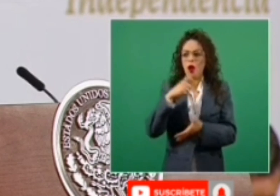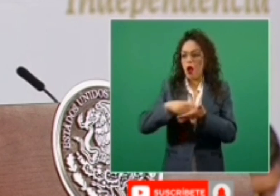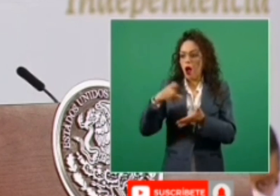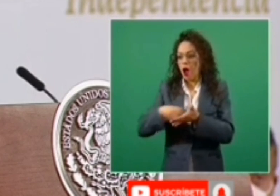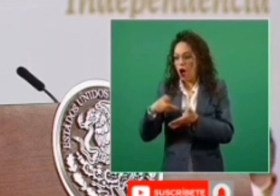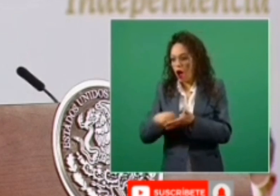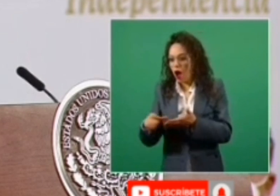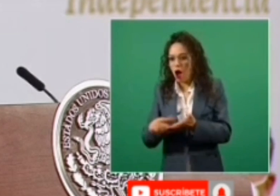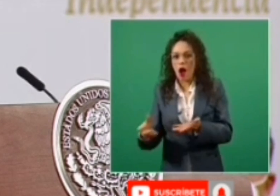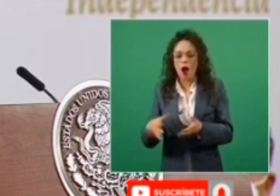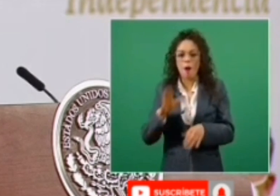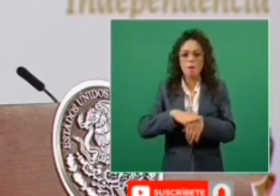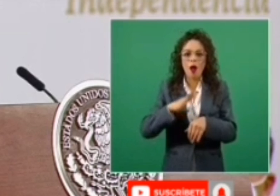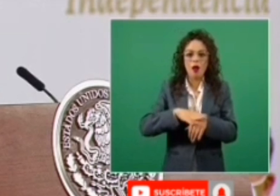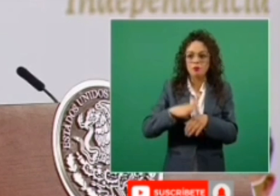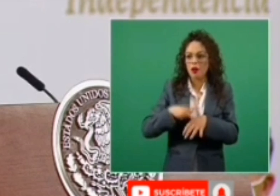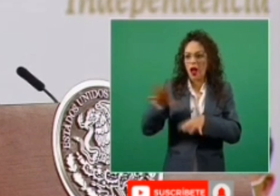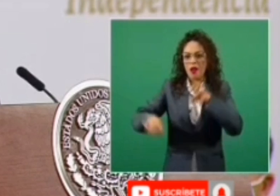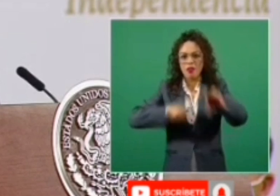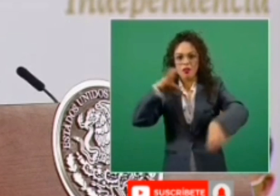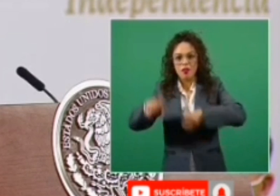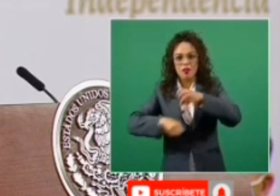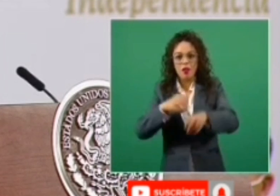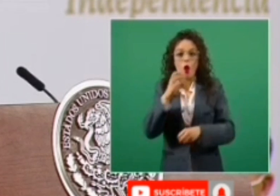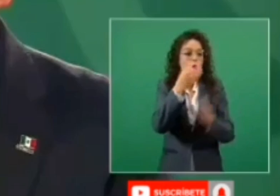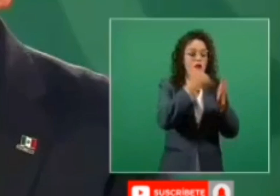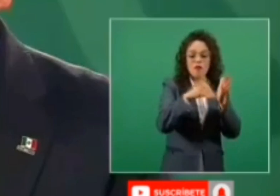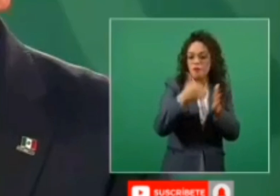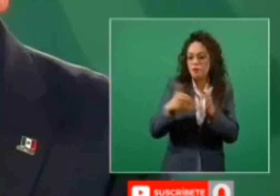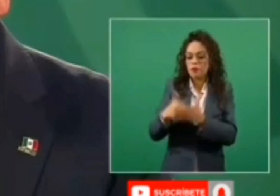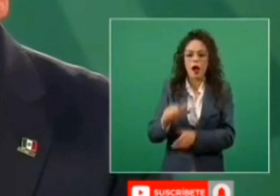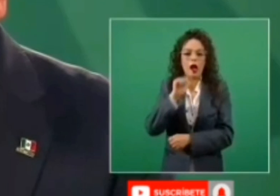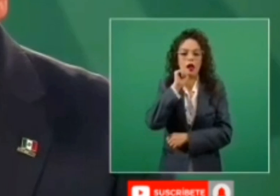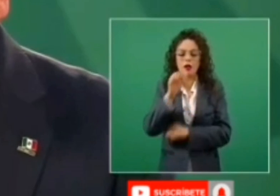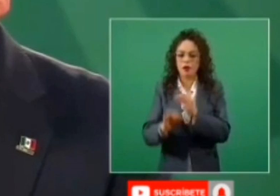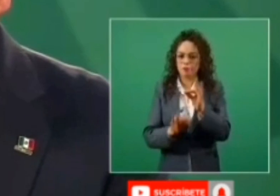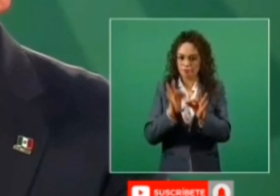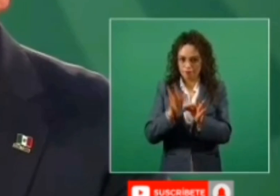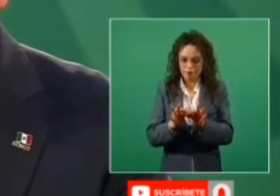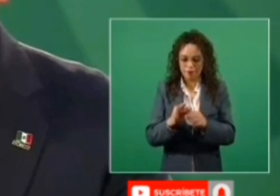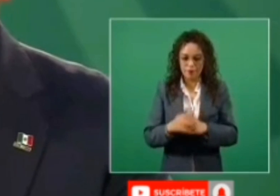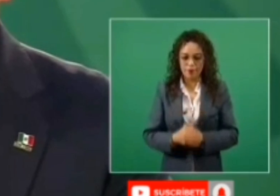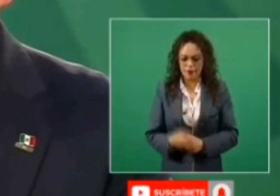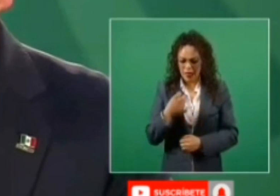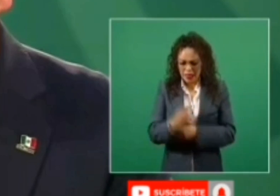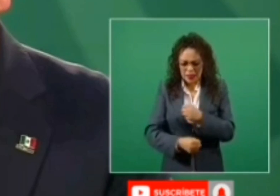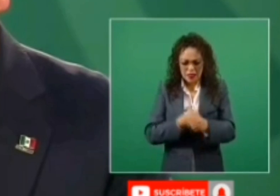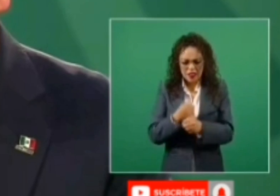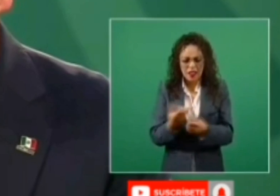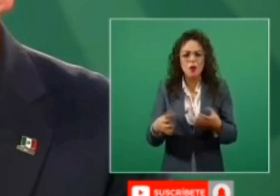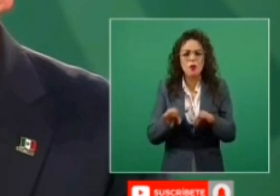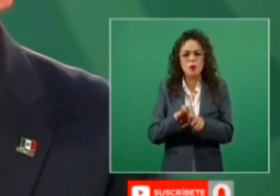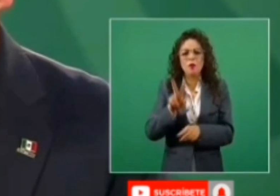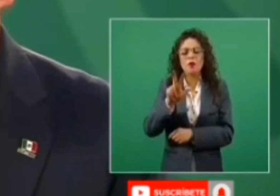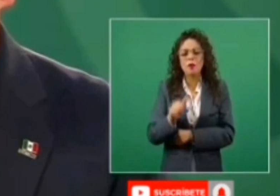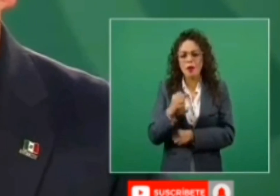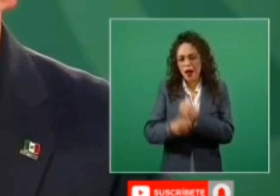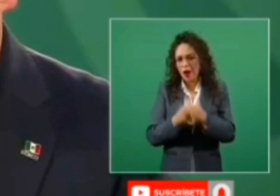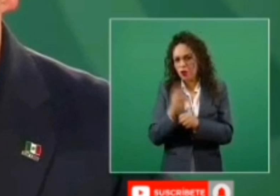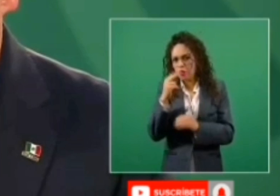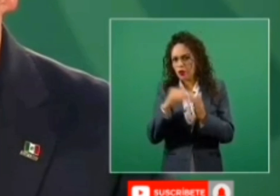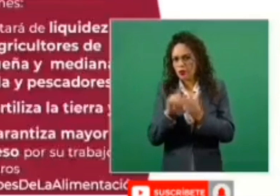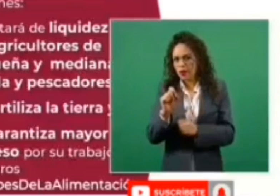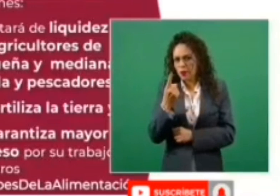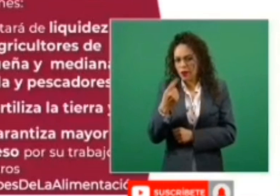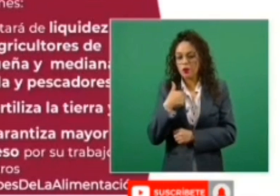ni desabasto. Siguiente, por favor. ¿Cómo se presenta el 2021? Nos da gusto señalar e informar que